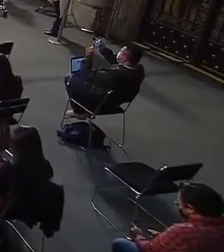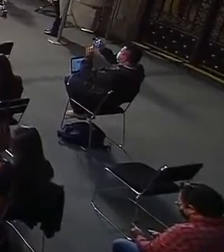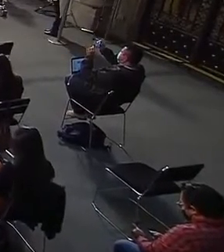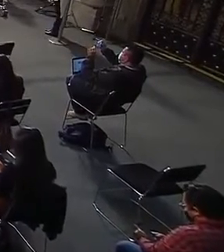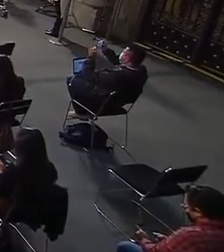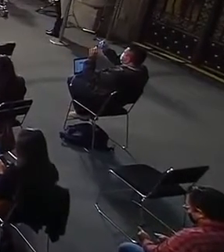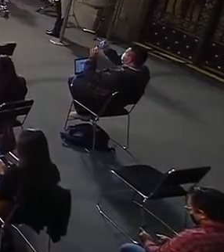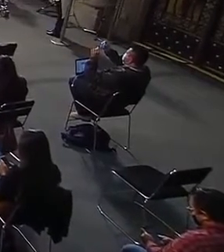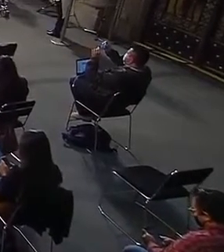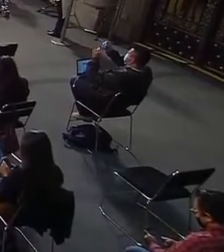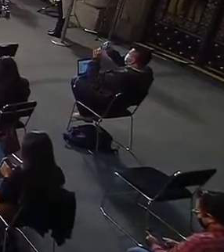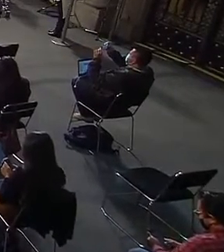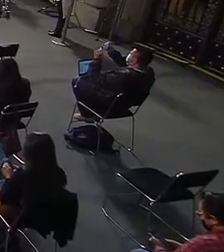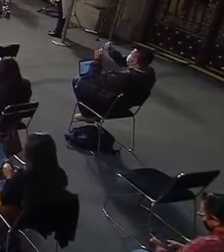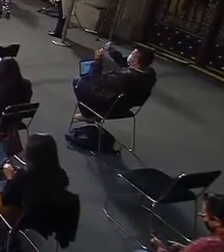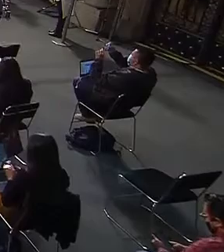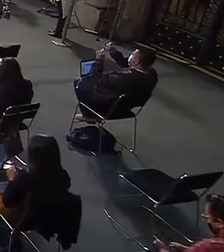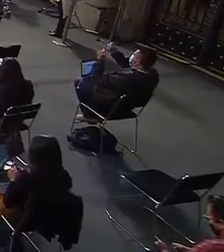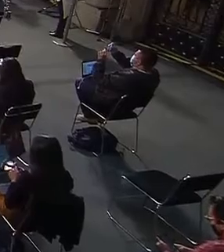Catacora,